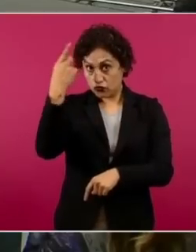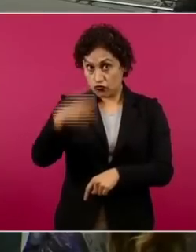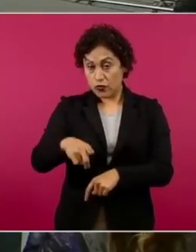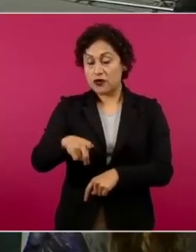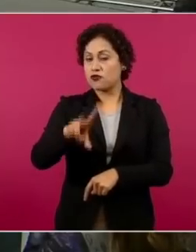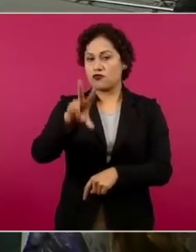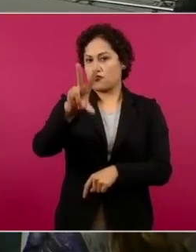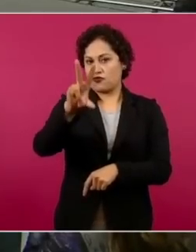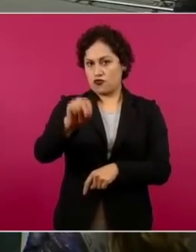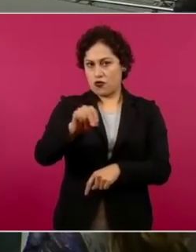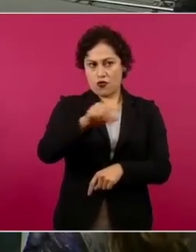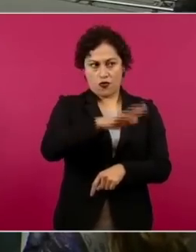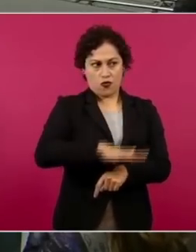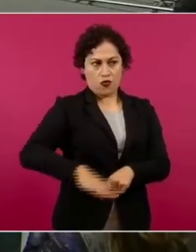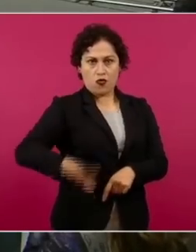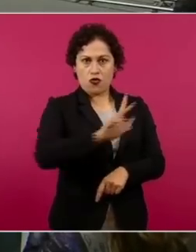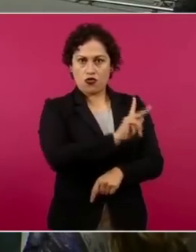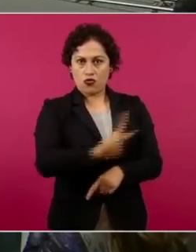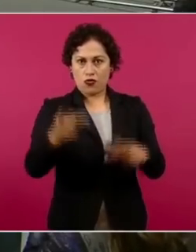dinero del pueblo.